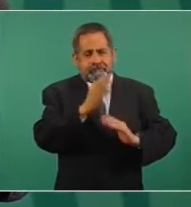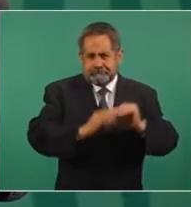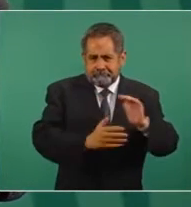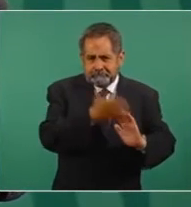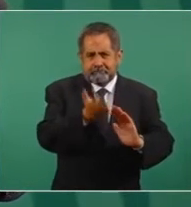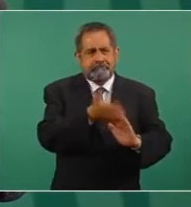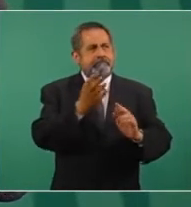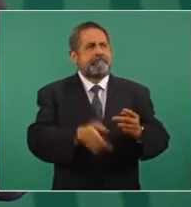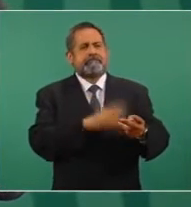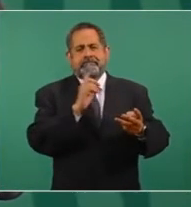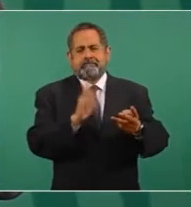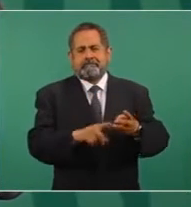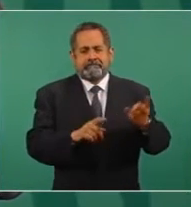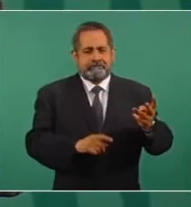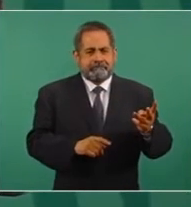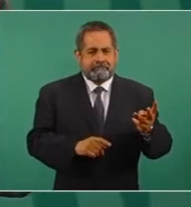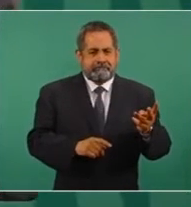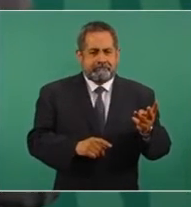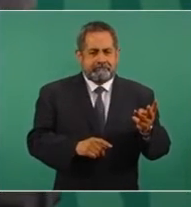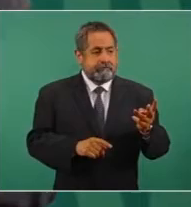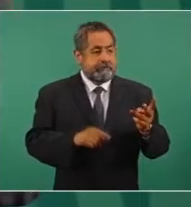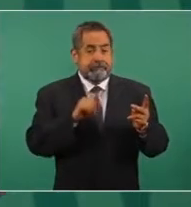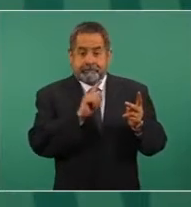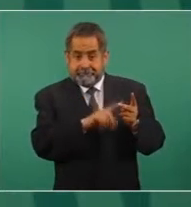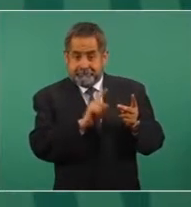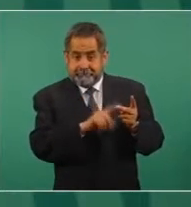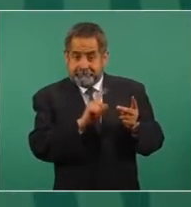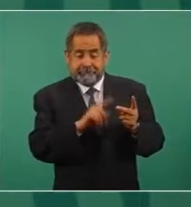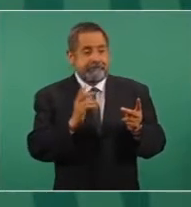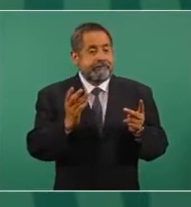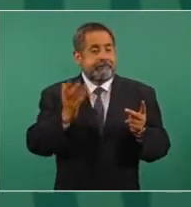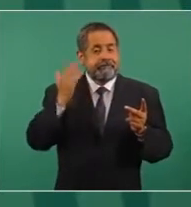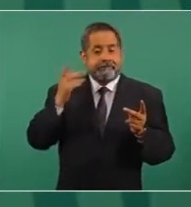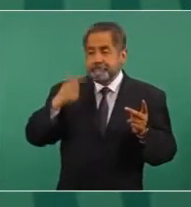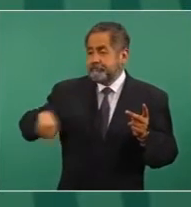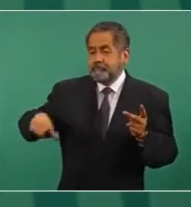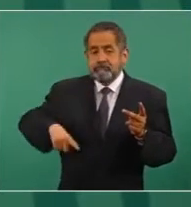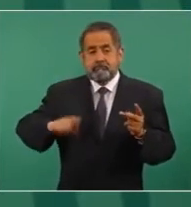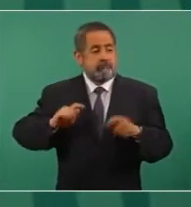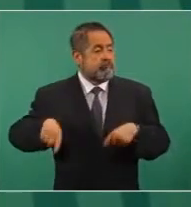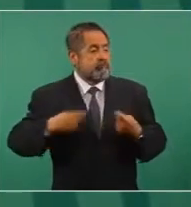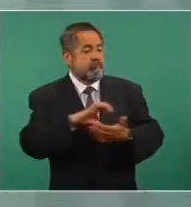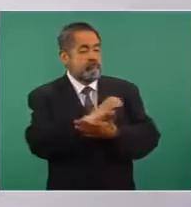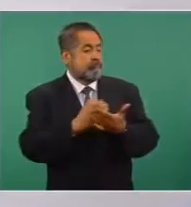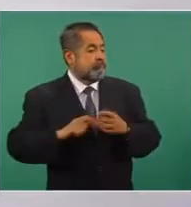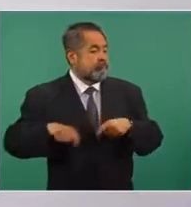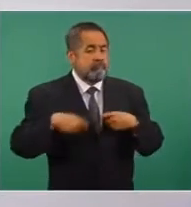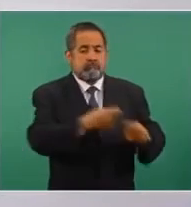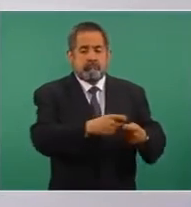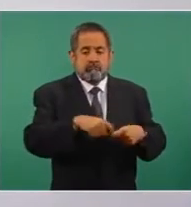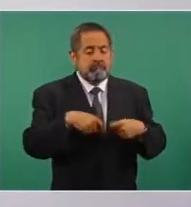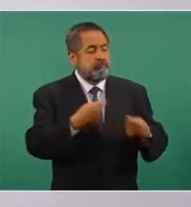que recibían contratos millonarios,